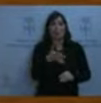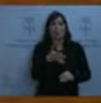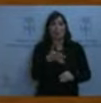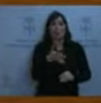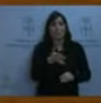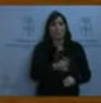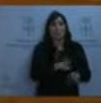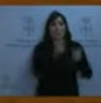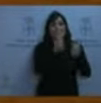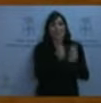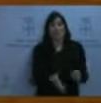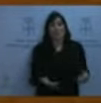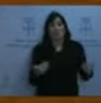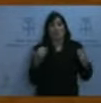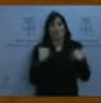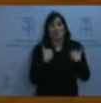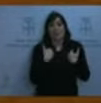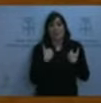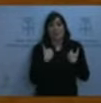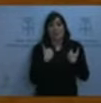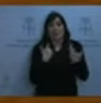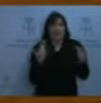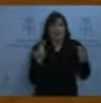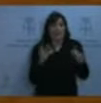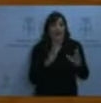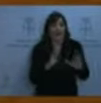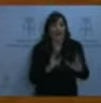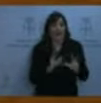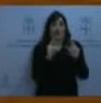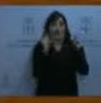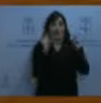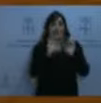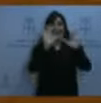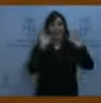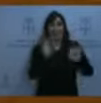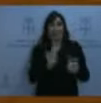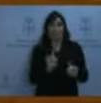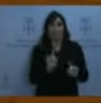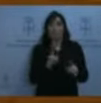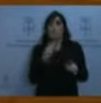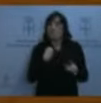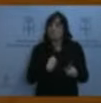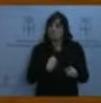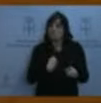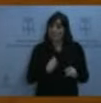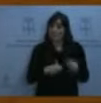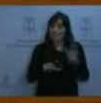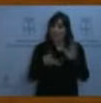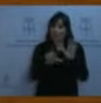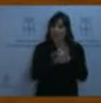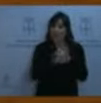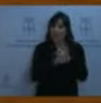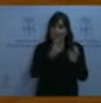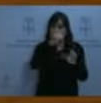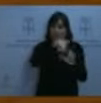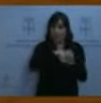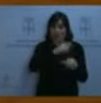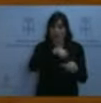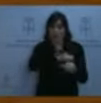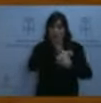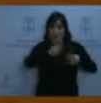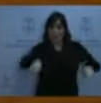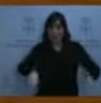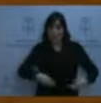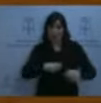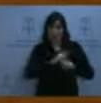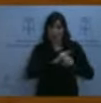Sucede por la misma causa que no se ha reformado la ley electoral española. Por la misma causa que no se ha reformado la ley electoral española.